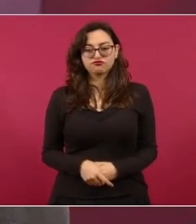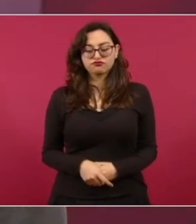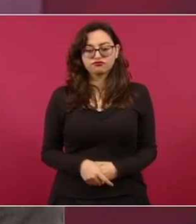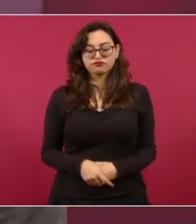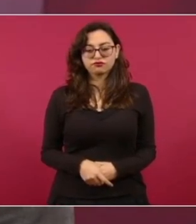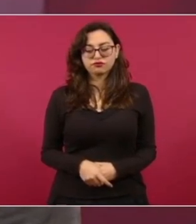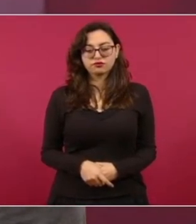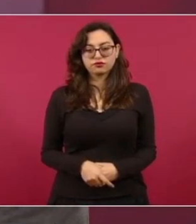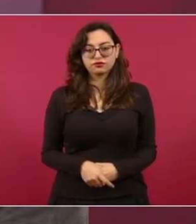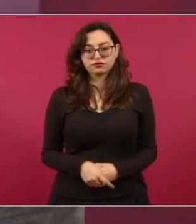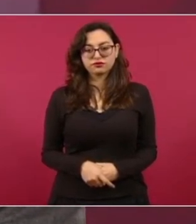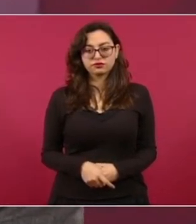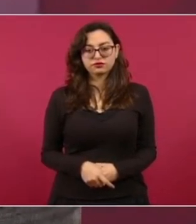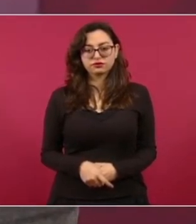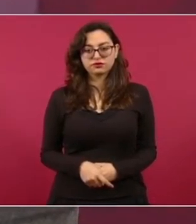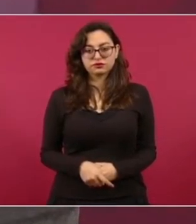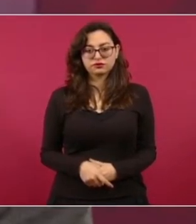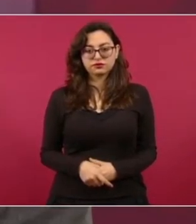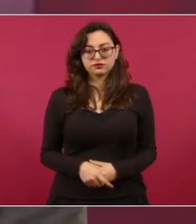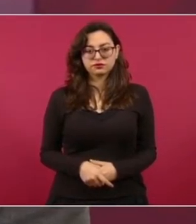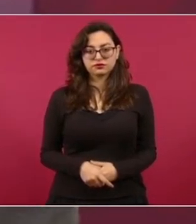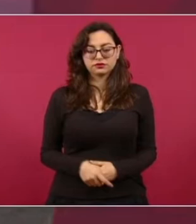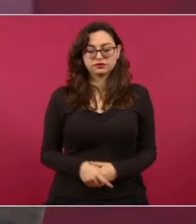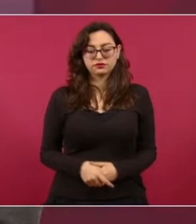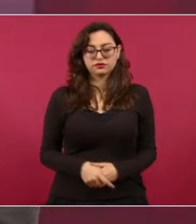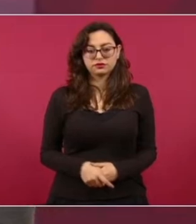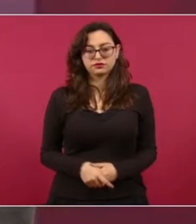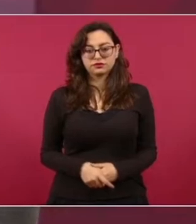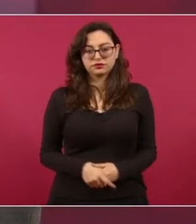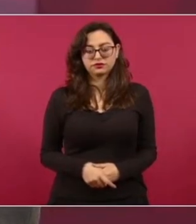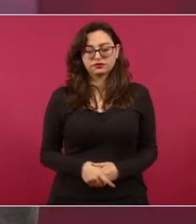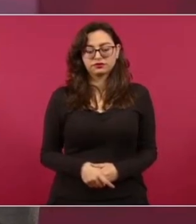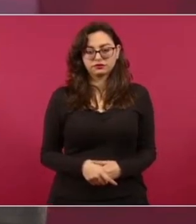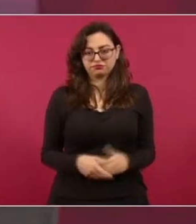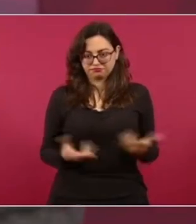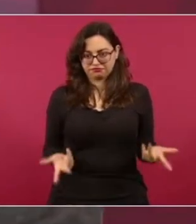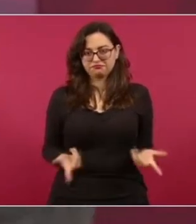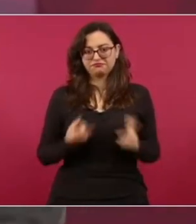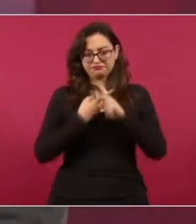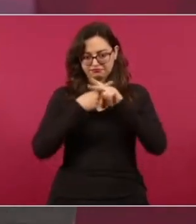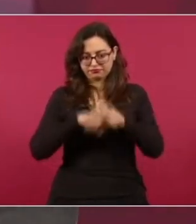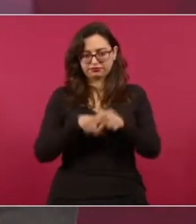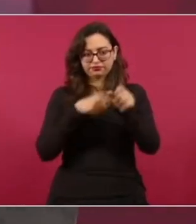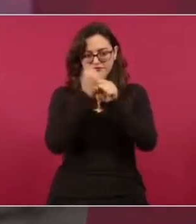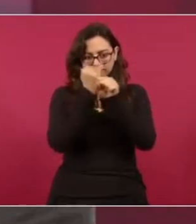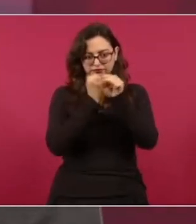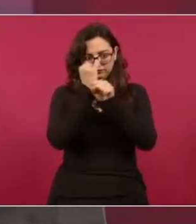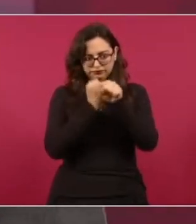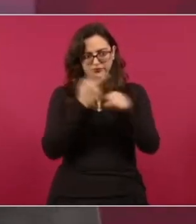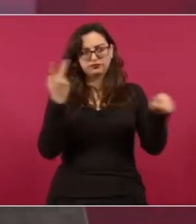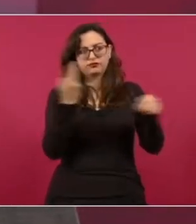¿Cómo es que no se dieron cuenta y por qué no abren una investigación sobre esto allá